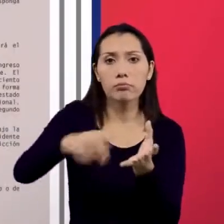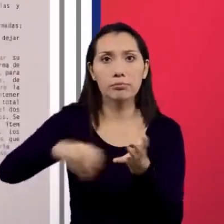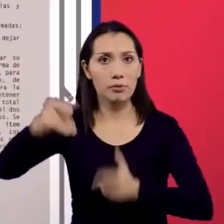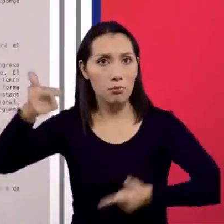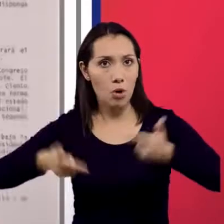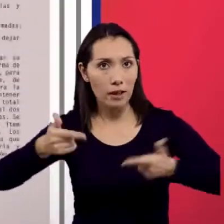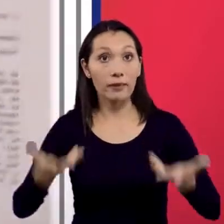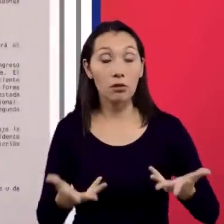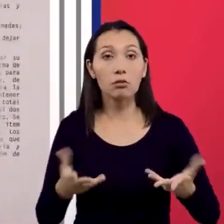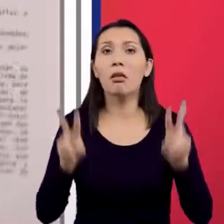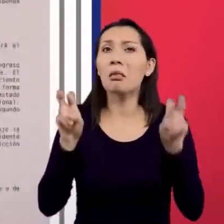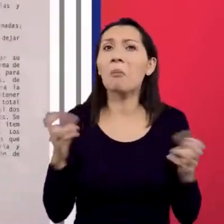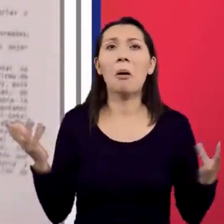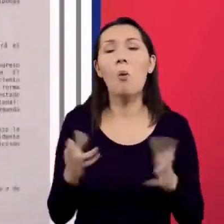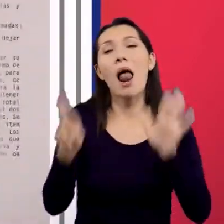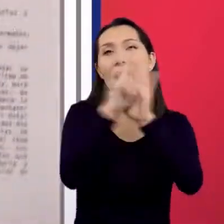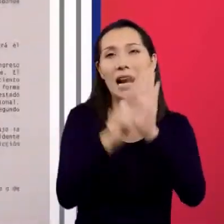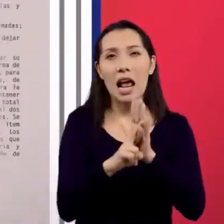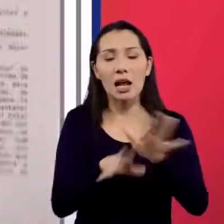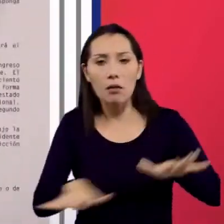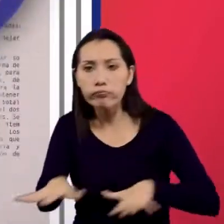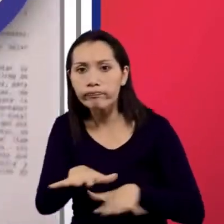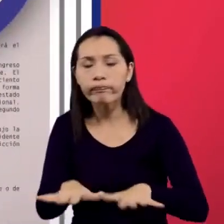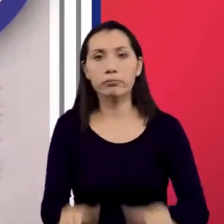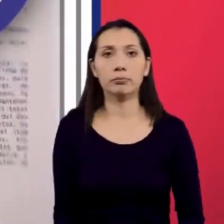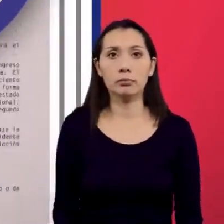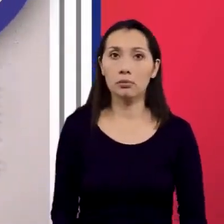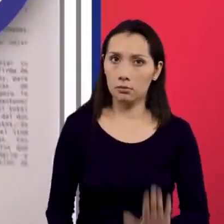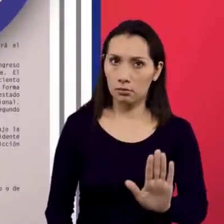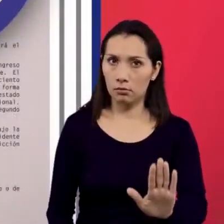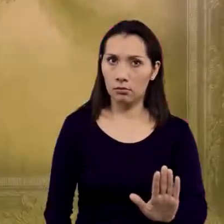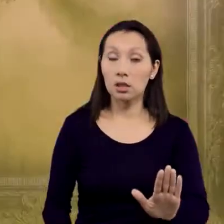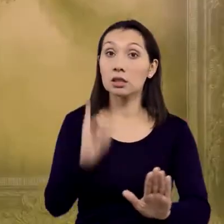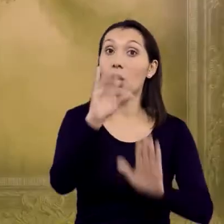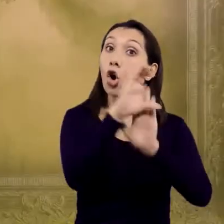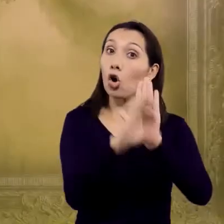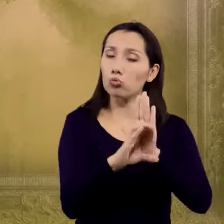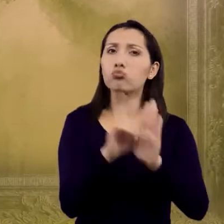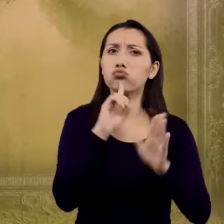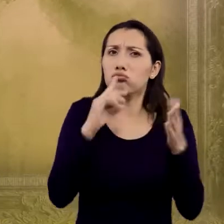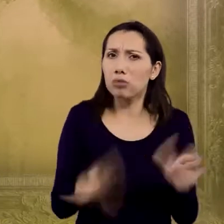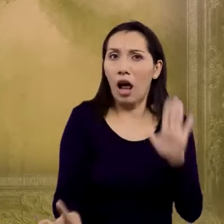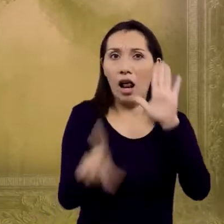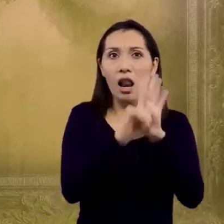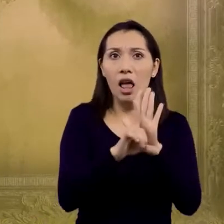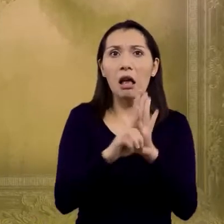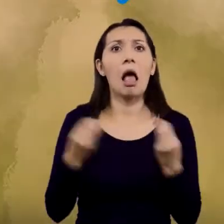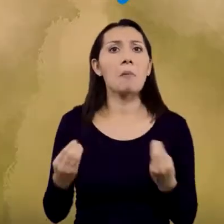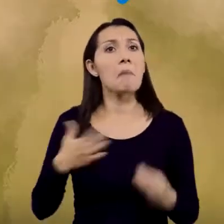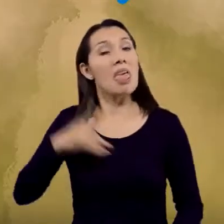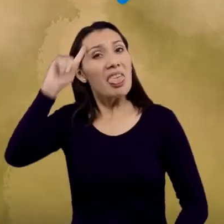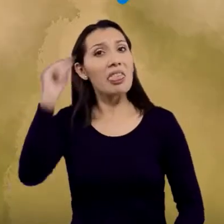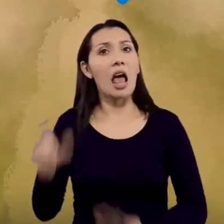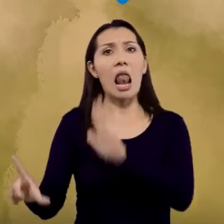político. En el fondo, son como las reglas del juego. Un momento. Si la Constitución ya tiene leyes, ¿qué pasa